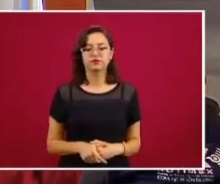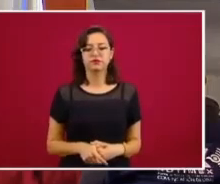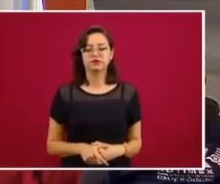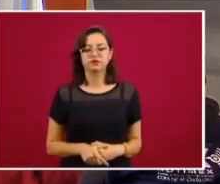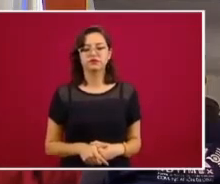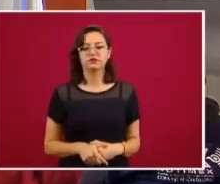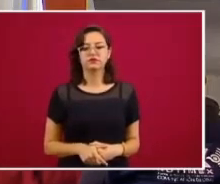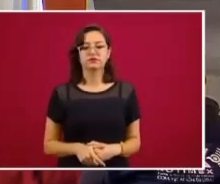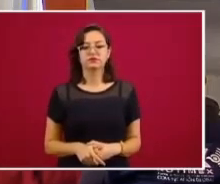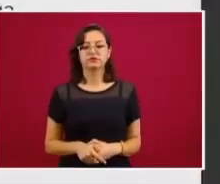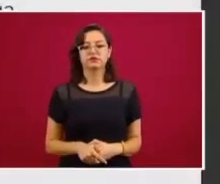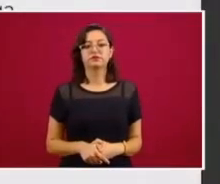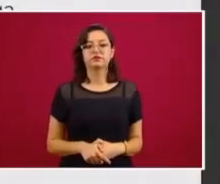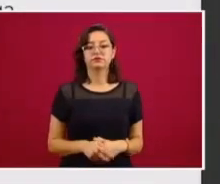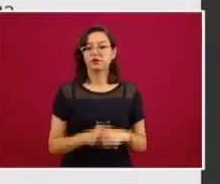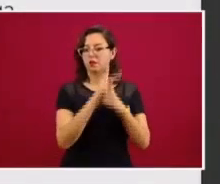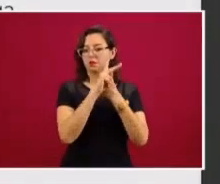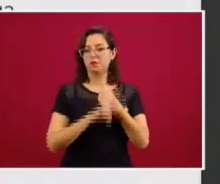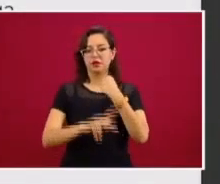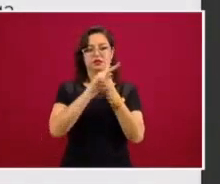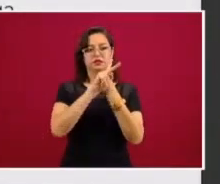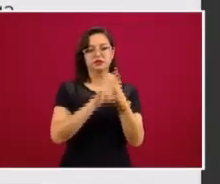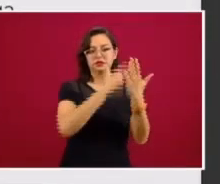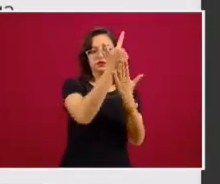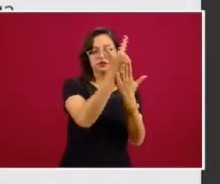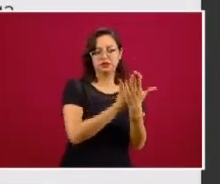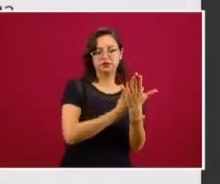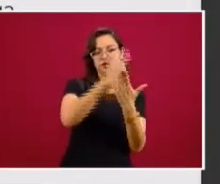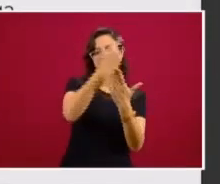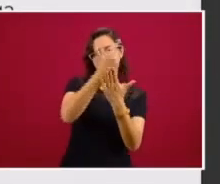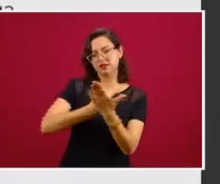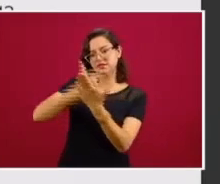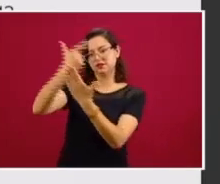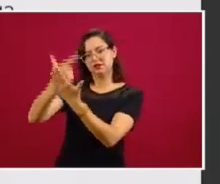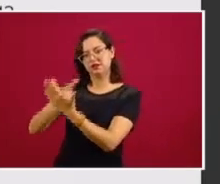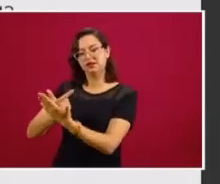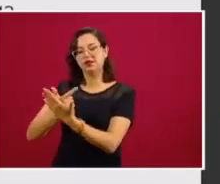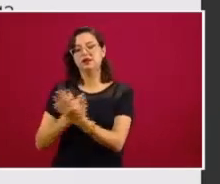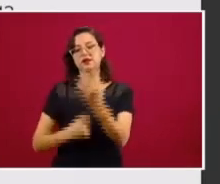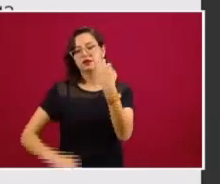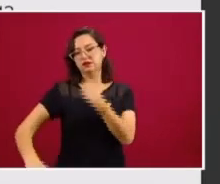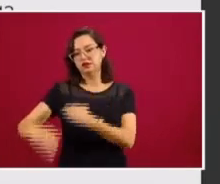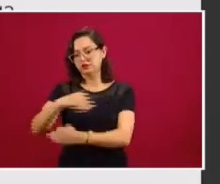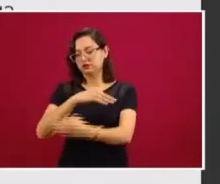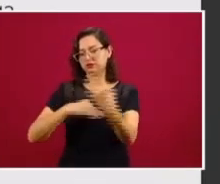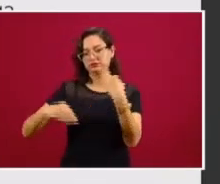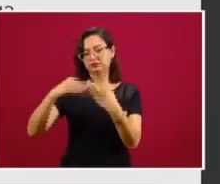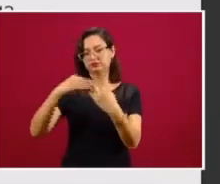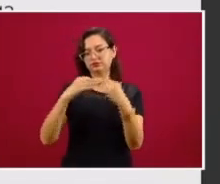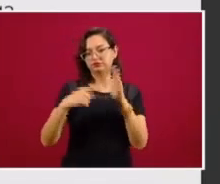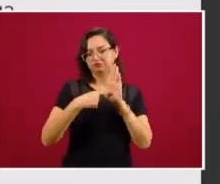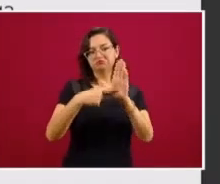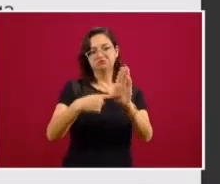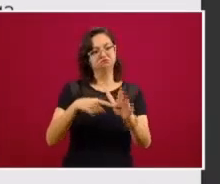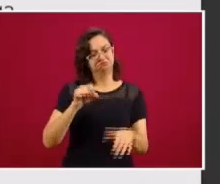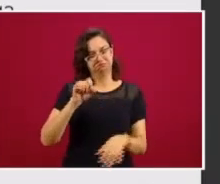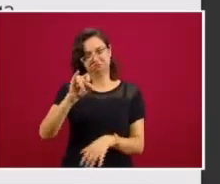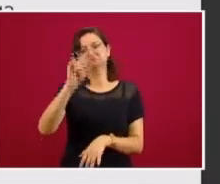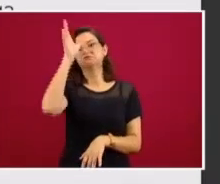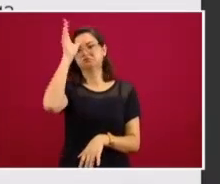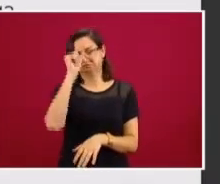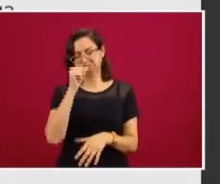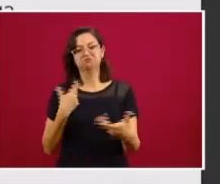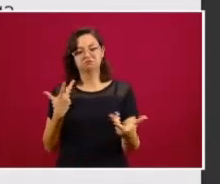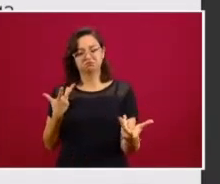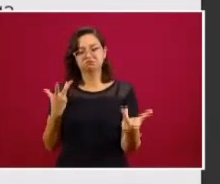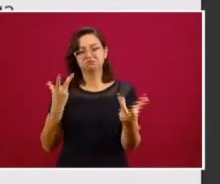Todos estos son los países que hasta este momento han hecho suya la propuesta